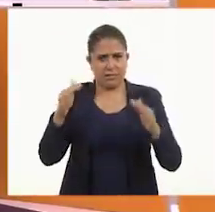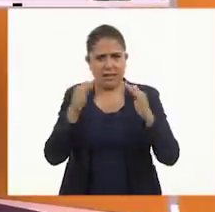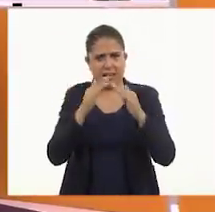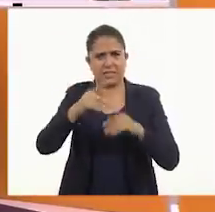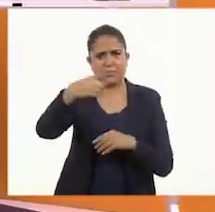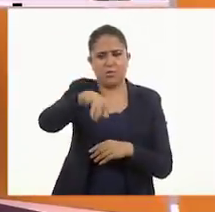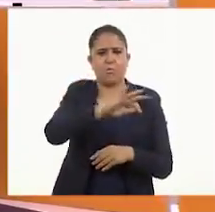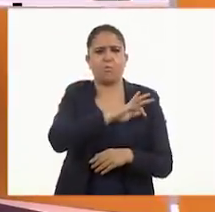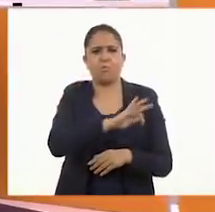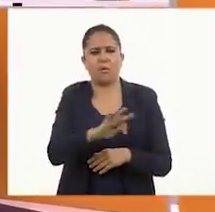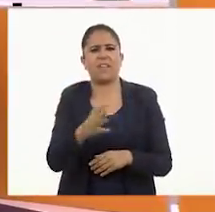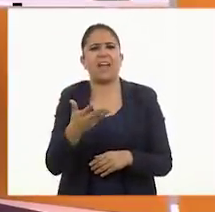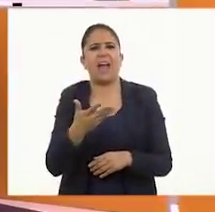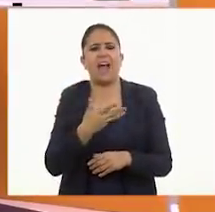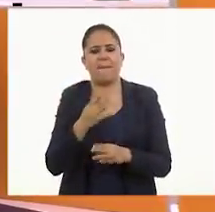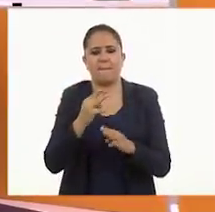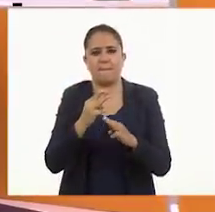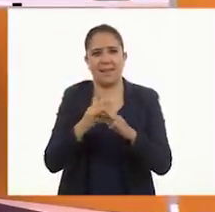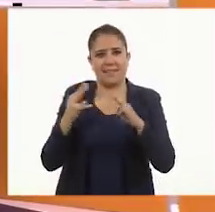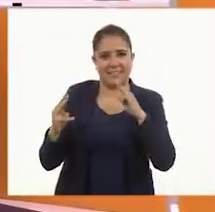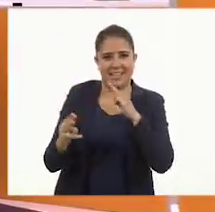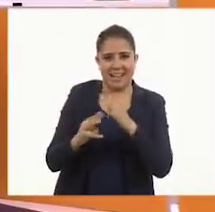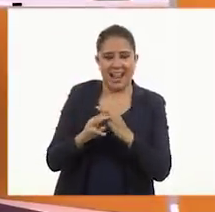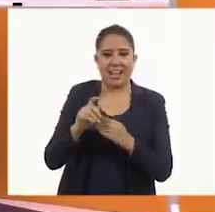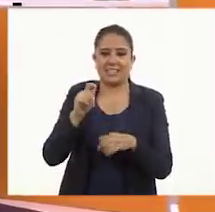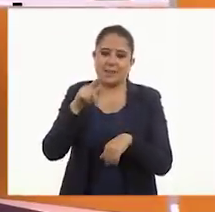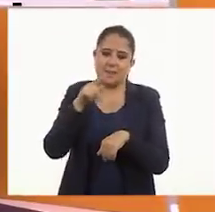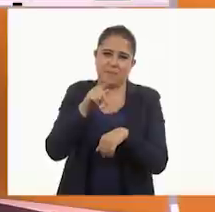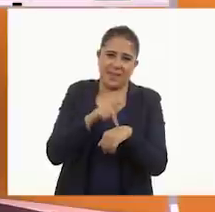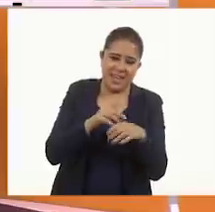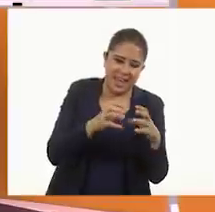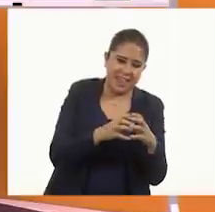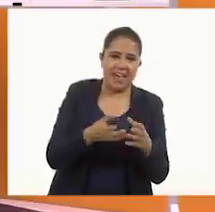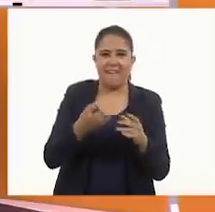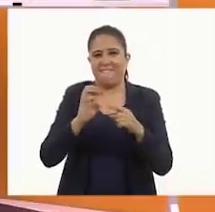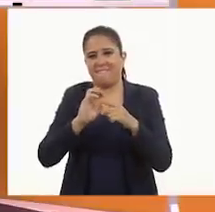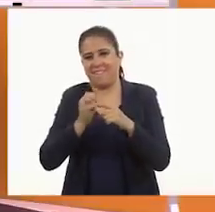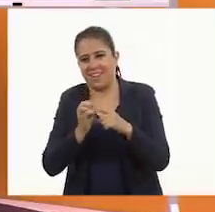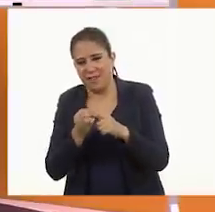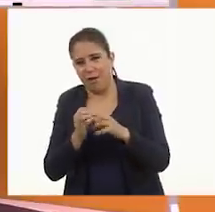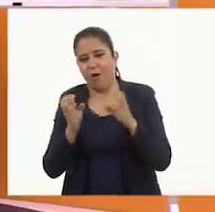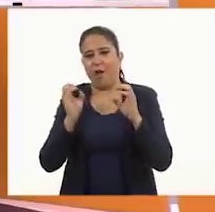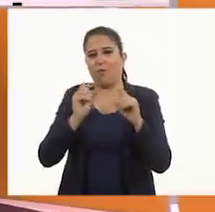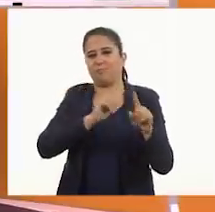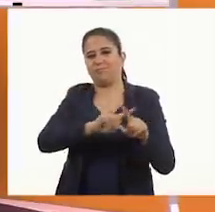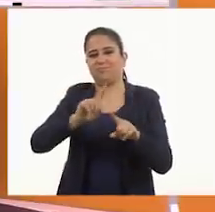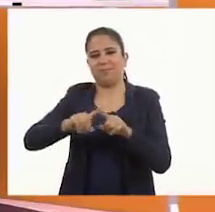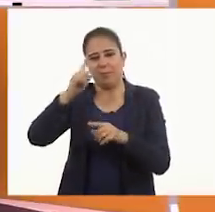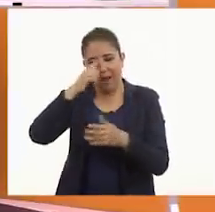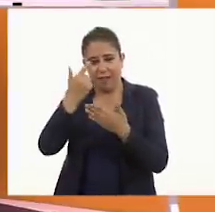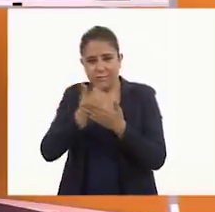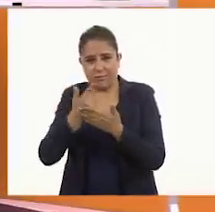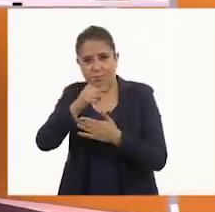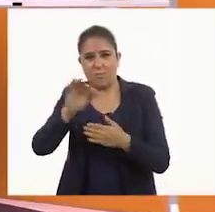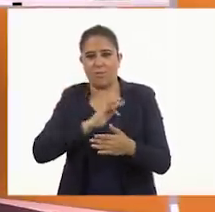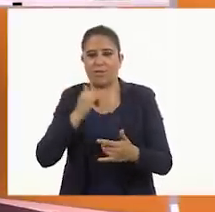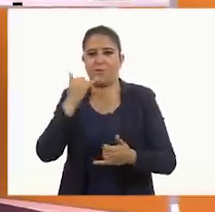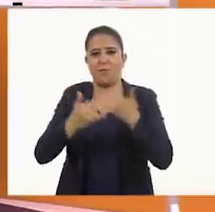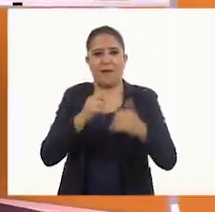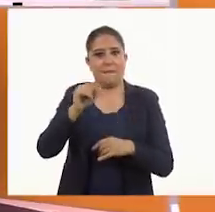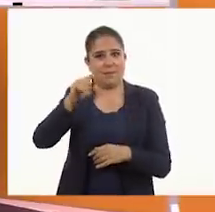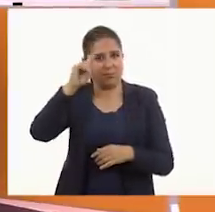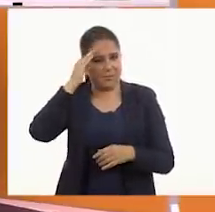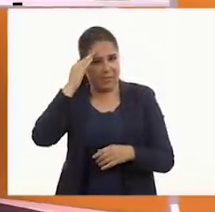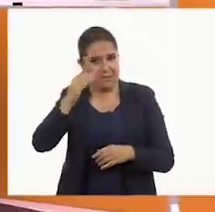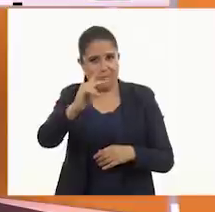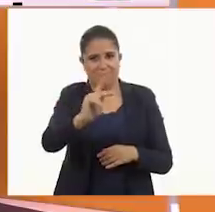puedes tener tus materiales, como son piedritas, frijoles, objetos que te sirvan para contar para que puedas jugar al mismo tiempo que